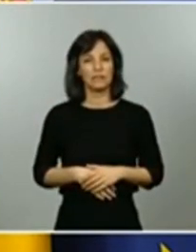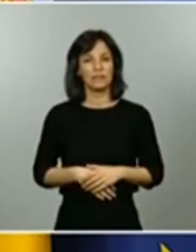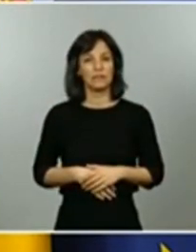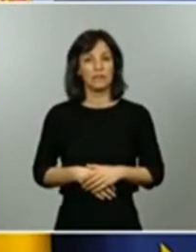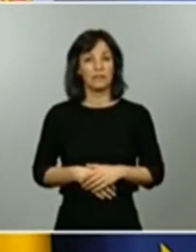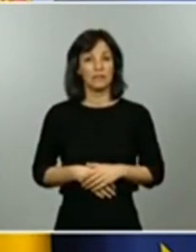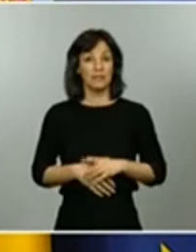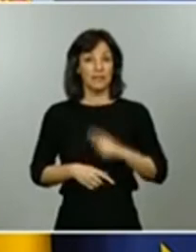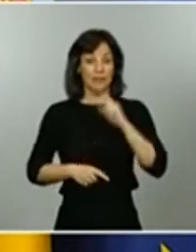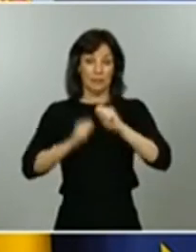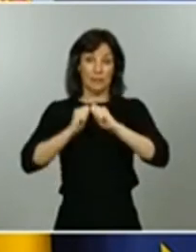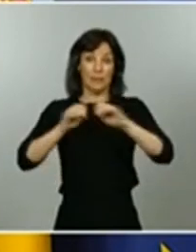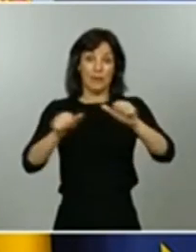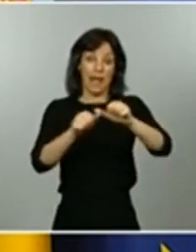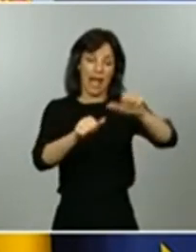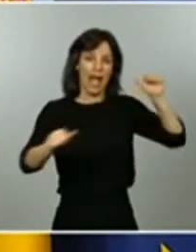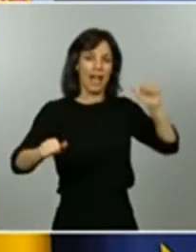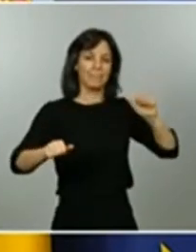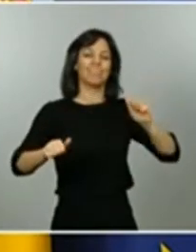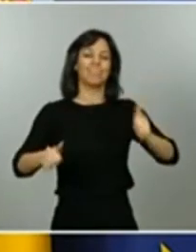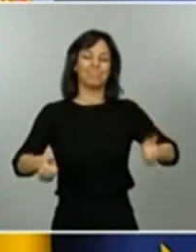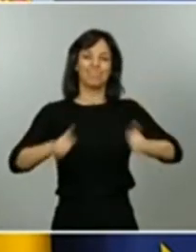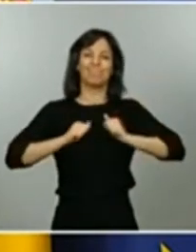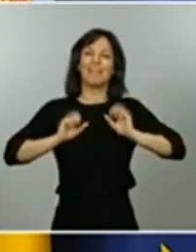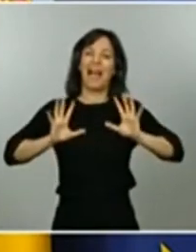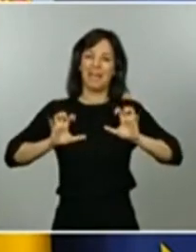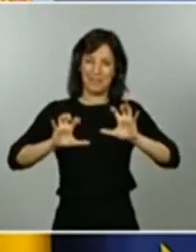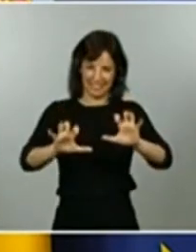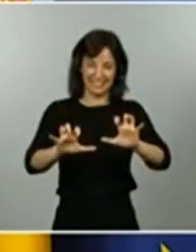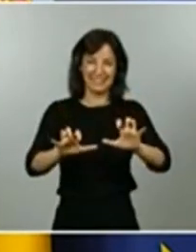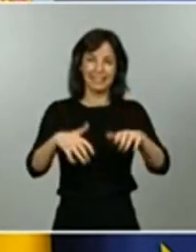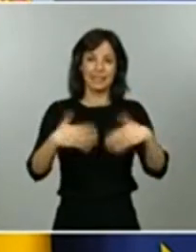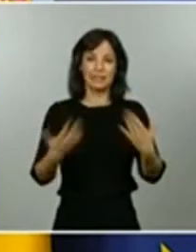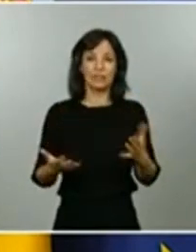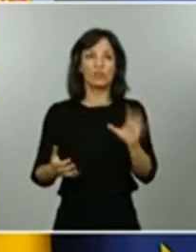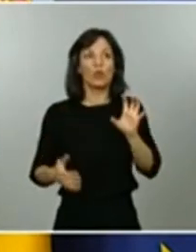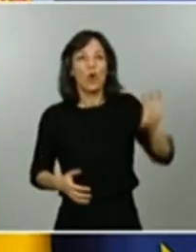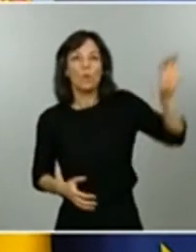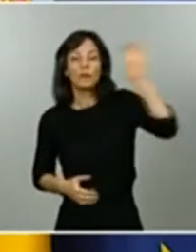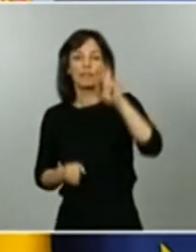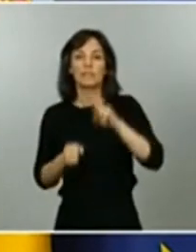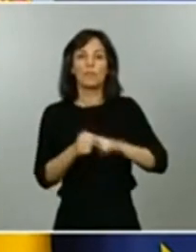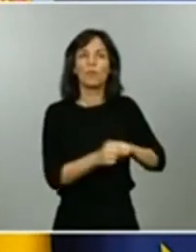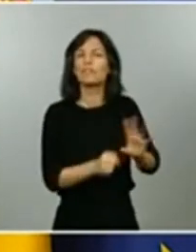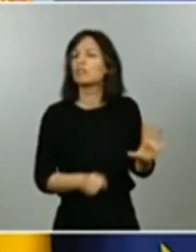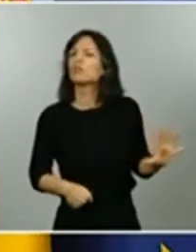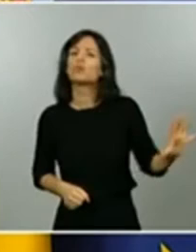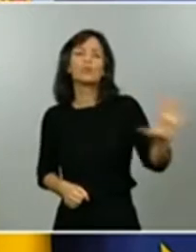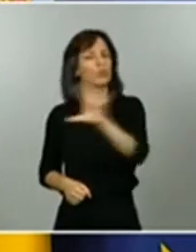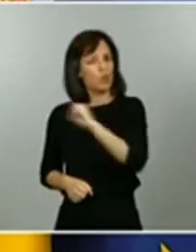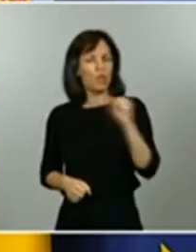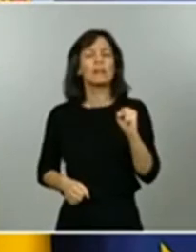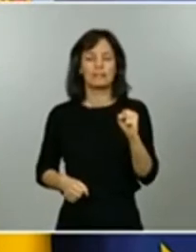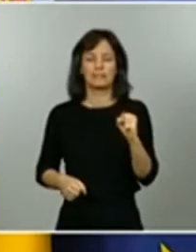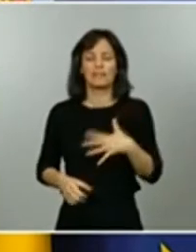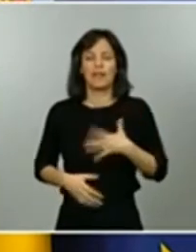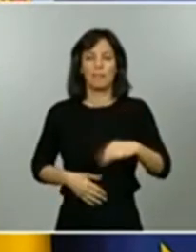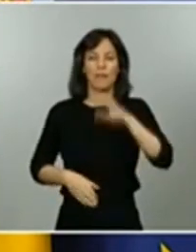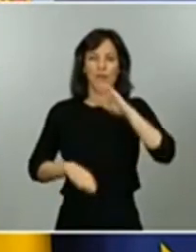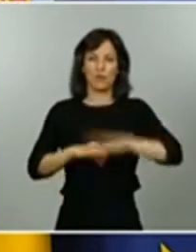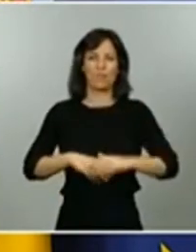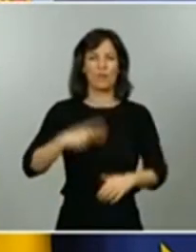epidemia y todas las comunidades, todas las provincias tienen acceso y son capaces de cumplir con estos dos criterios.